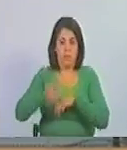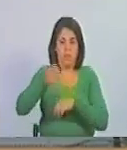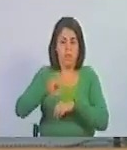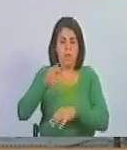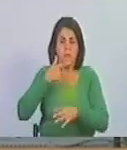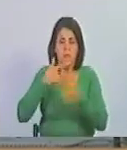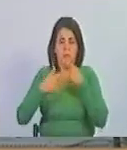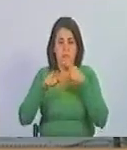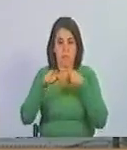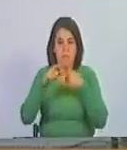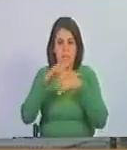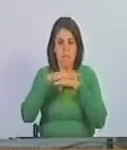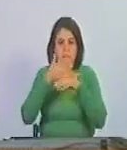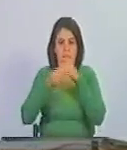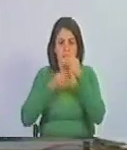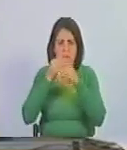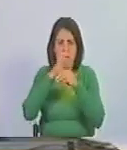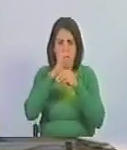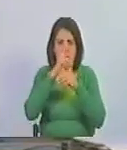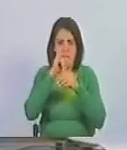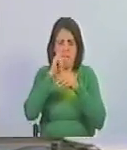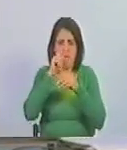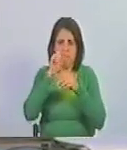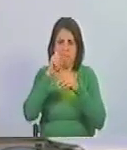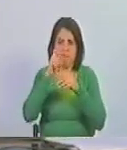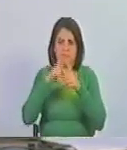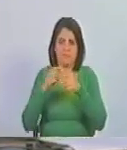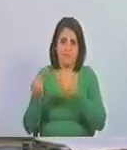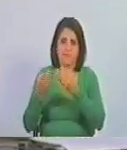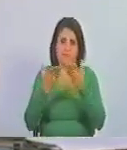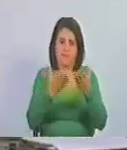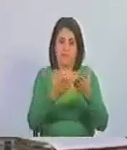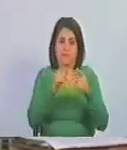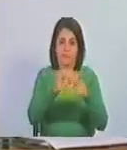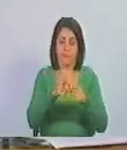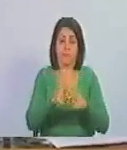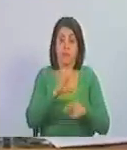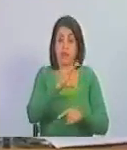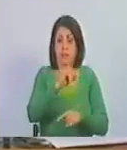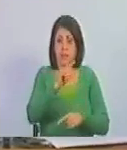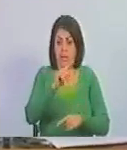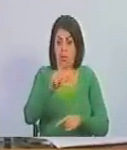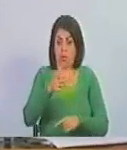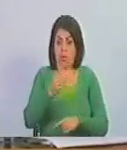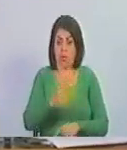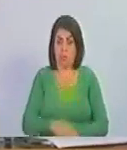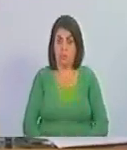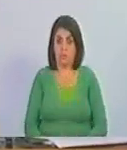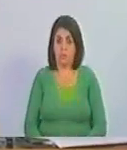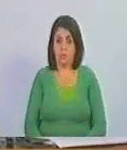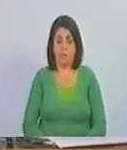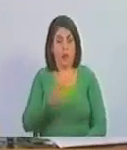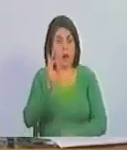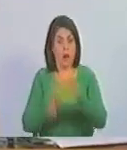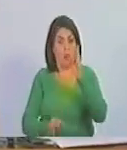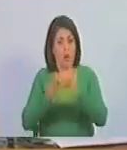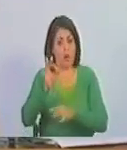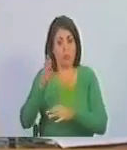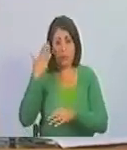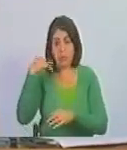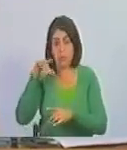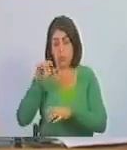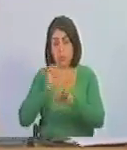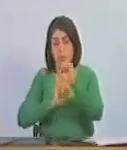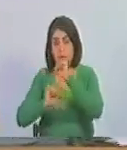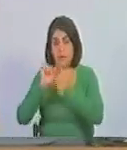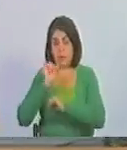Cristalex tiene razón entréguesele Cristalex a Cifo es decir el abogado el supuesto abogado